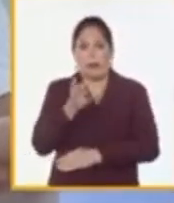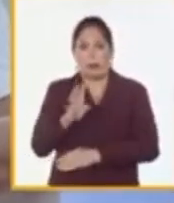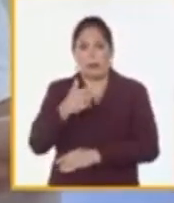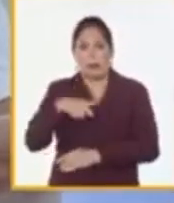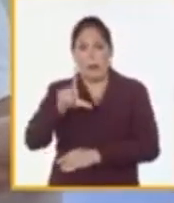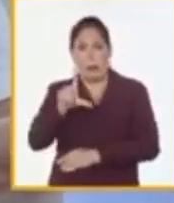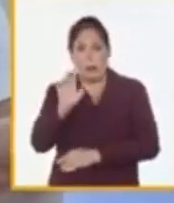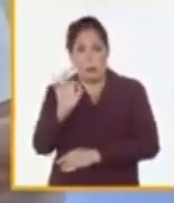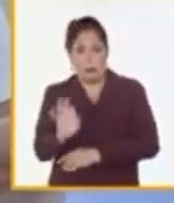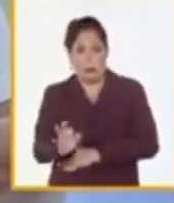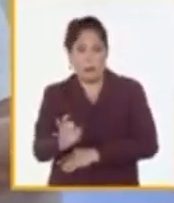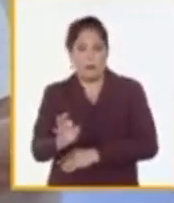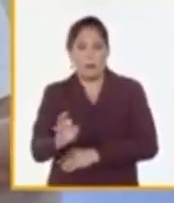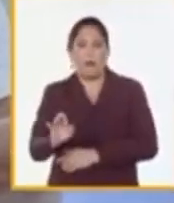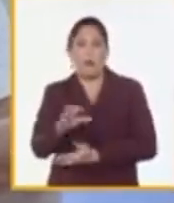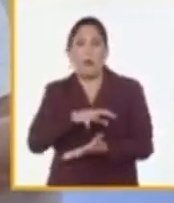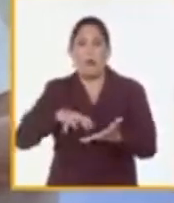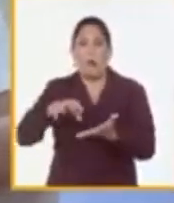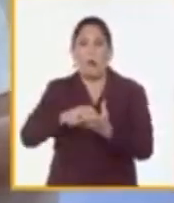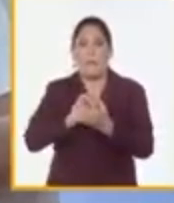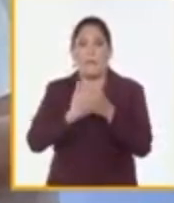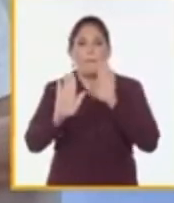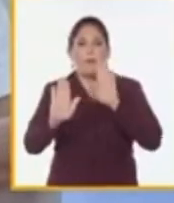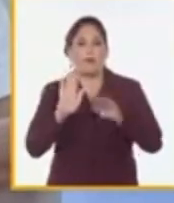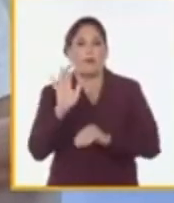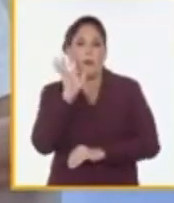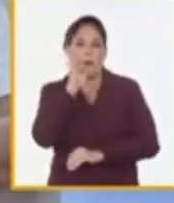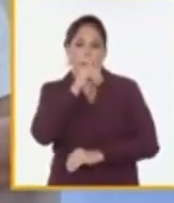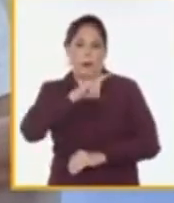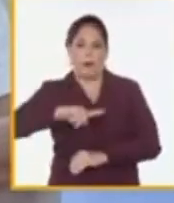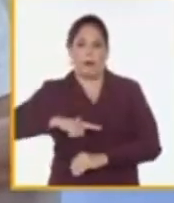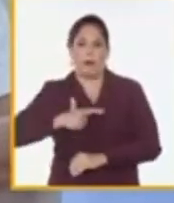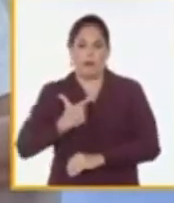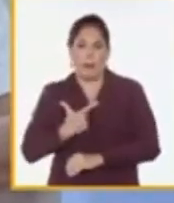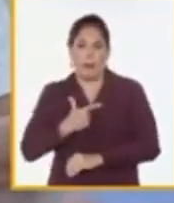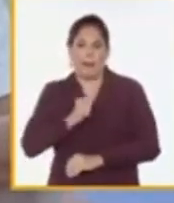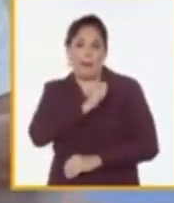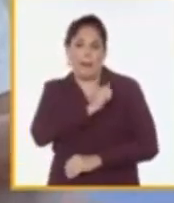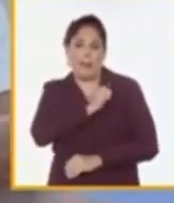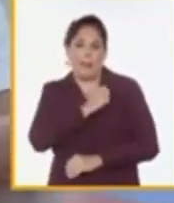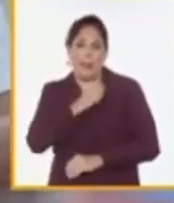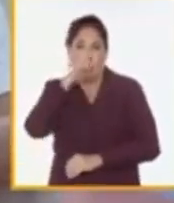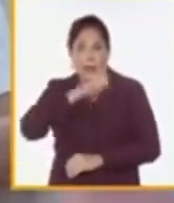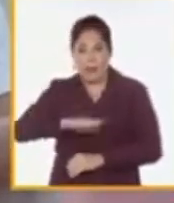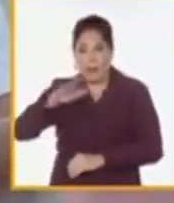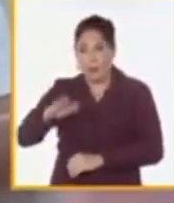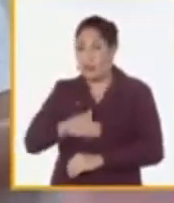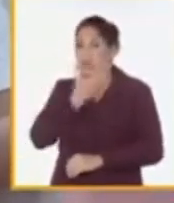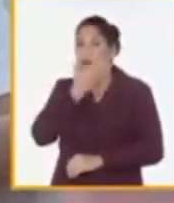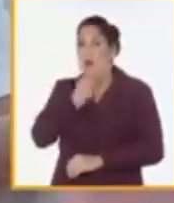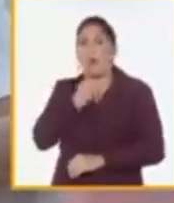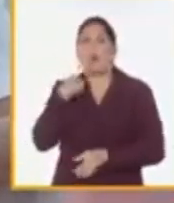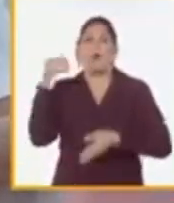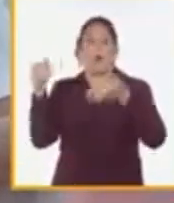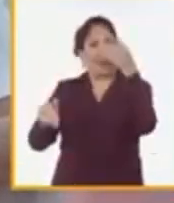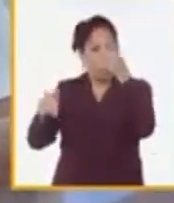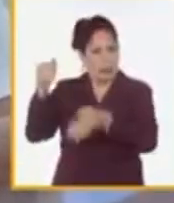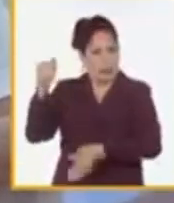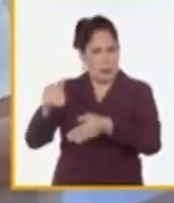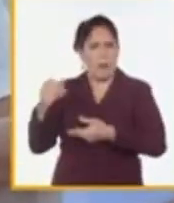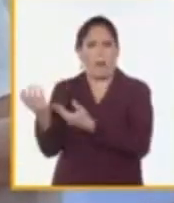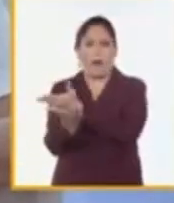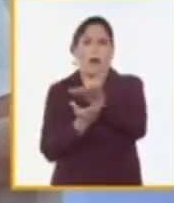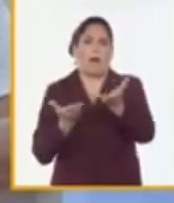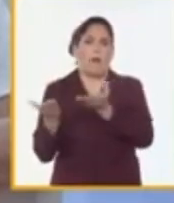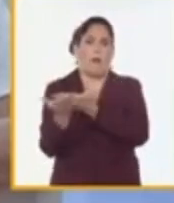en Bellas Artes y está invitando a estos niños y niñas de forma muy especial para que puedan compartir en